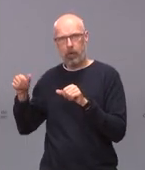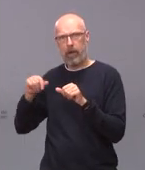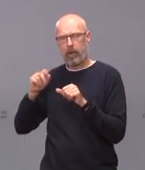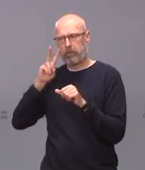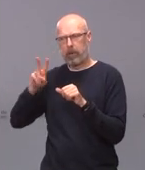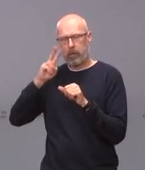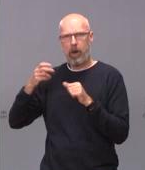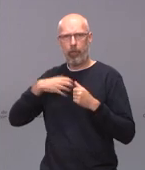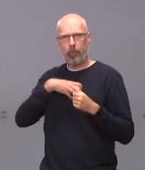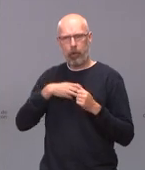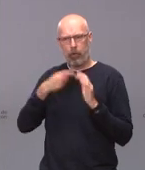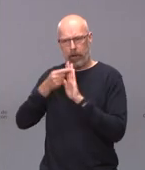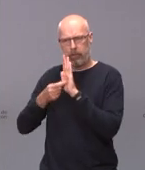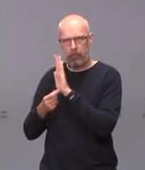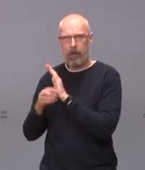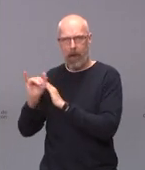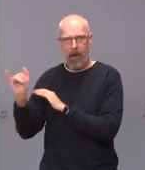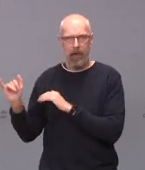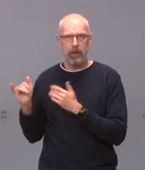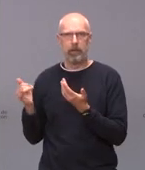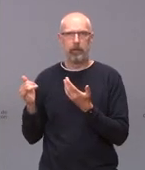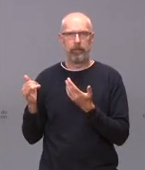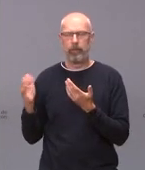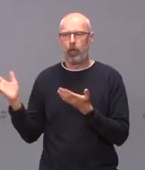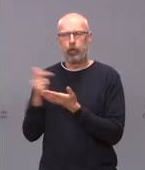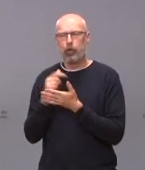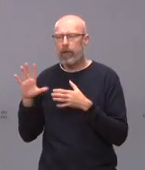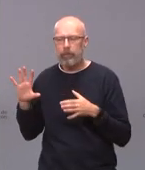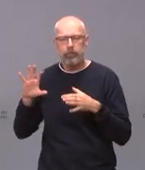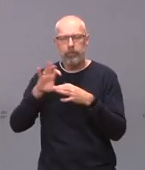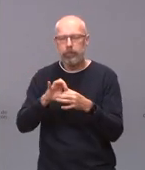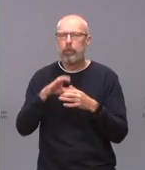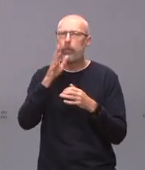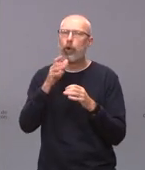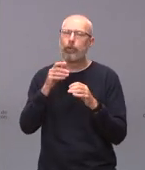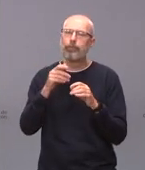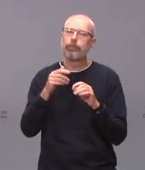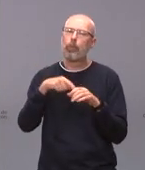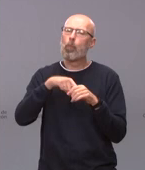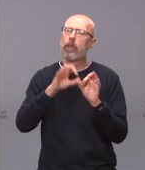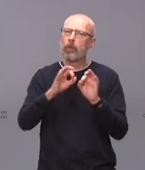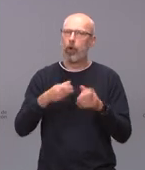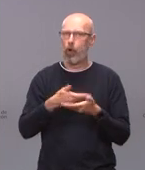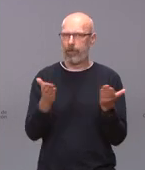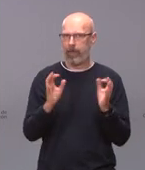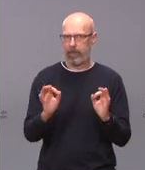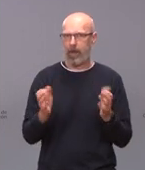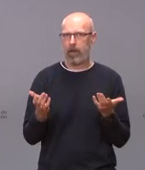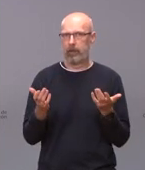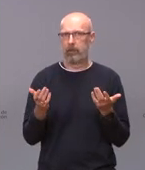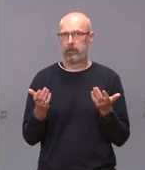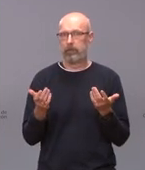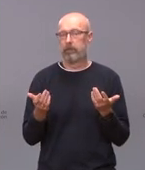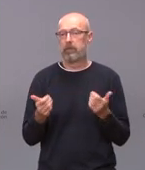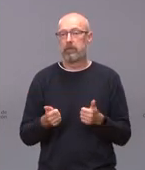que son yo creo que vinculadas a la especial confianza y desde esa perspectiva me puedo